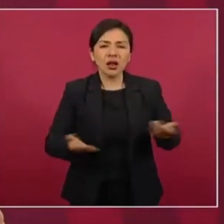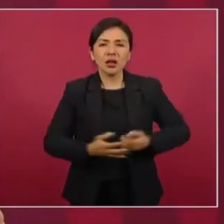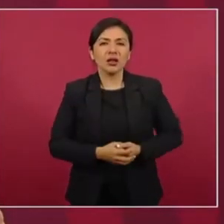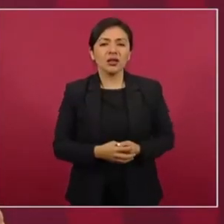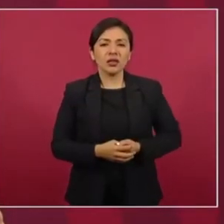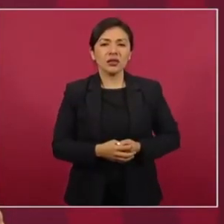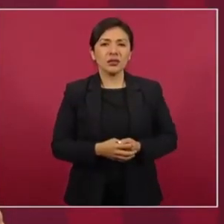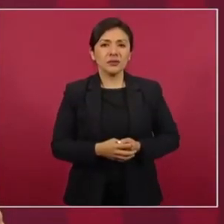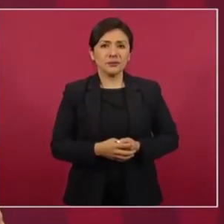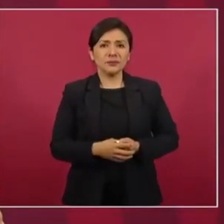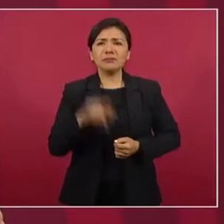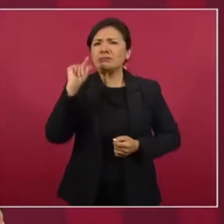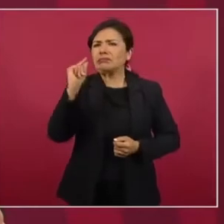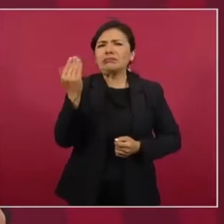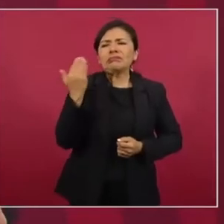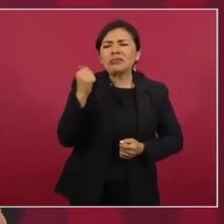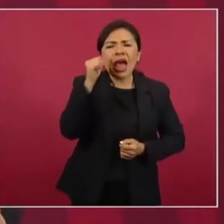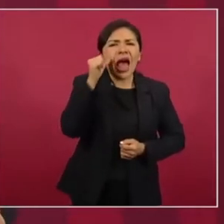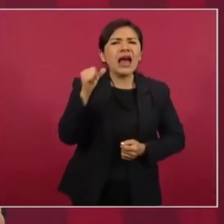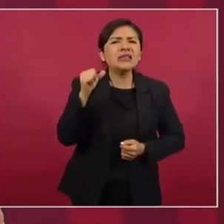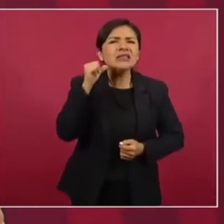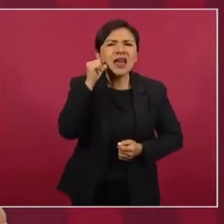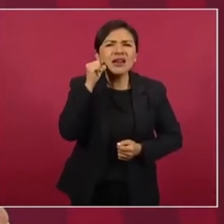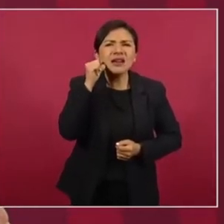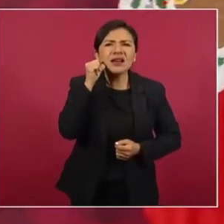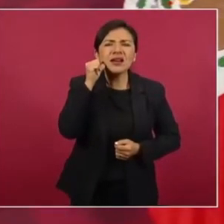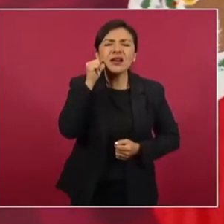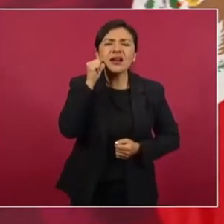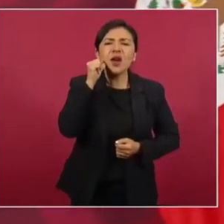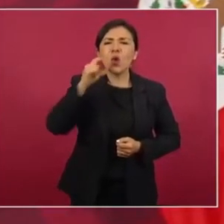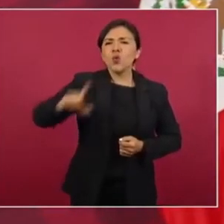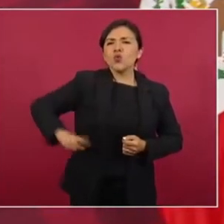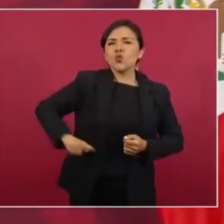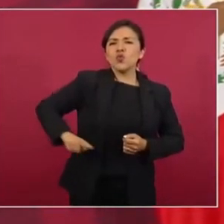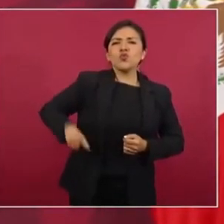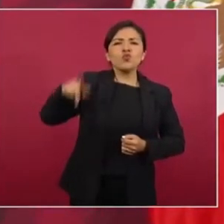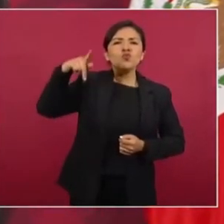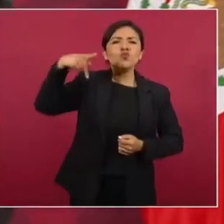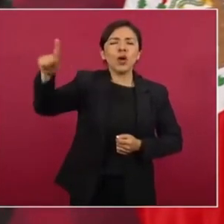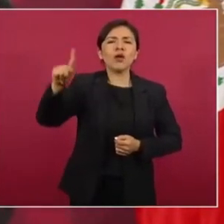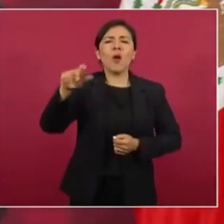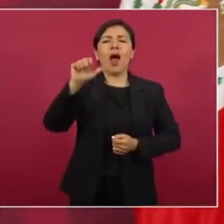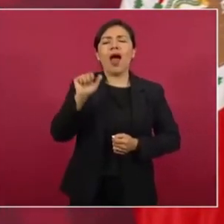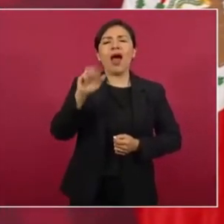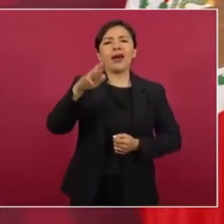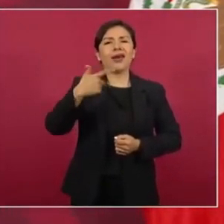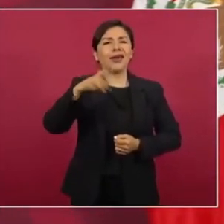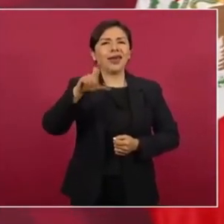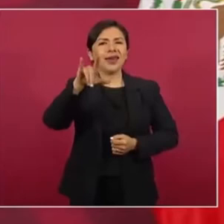le acaba de avisar ayer el gobierno de Argelia